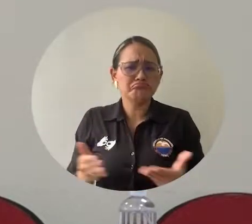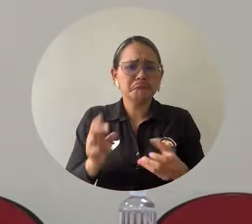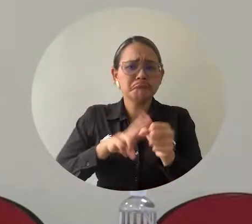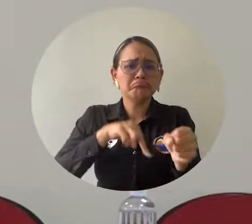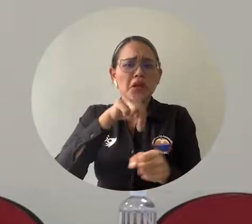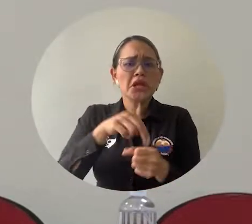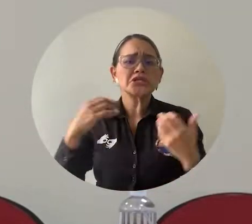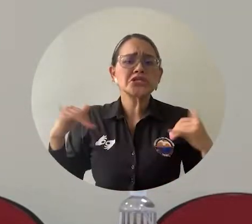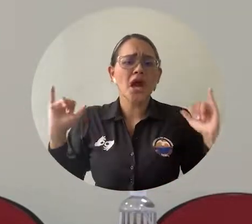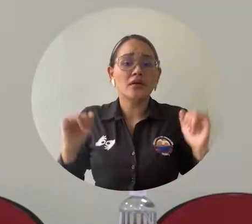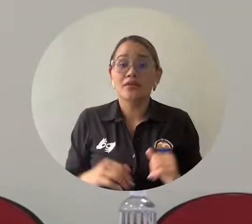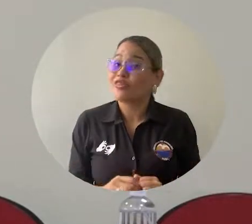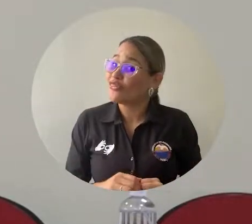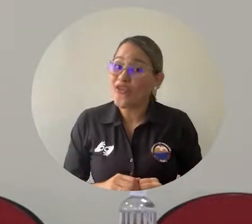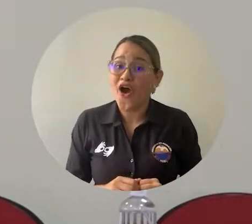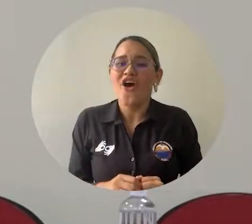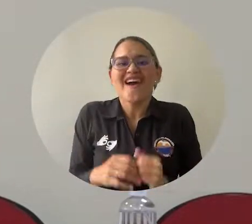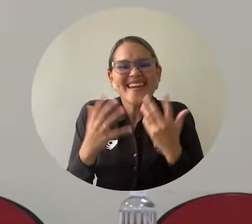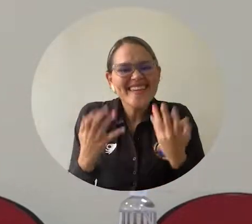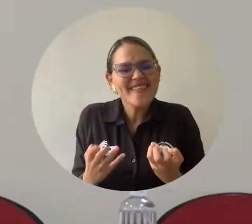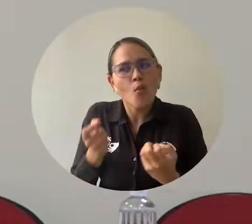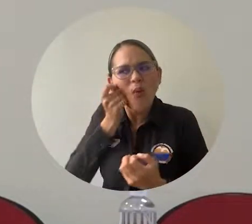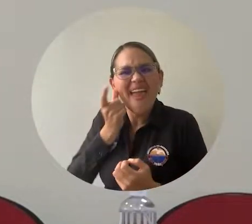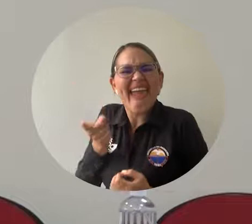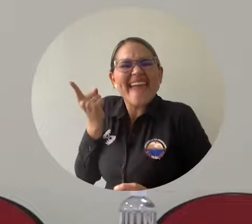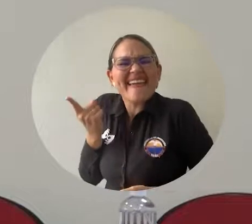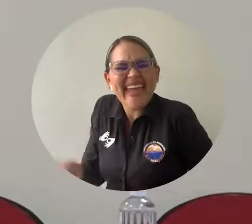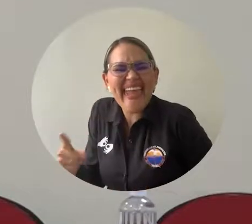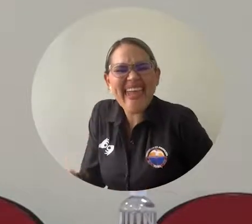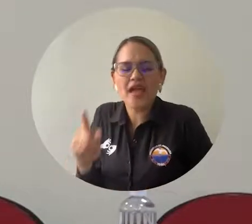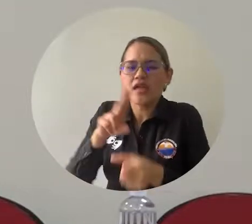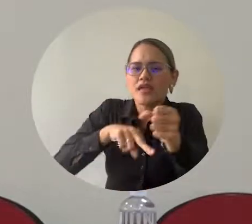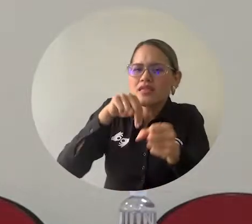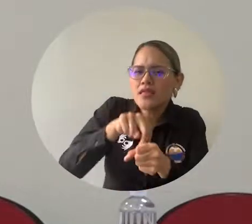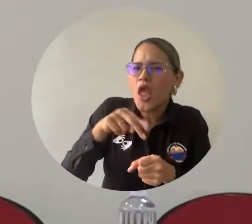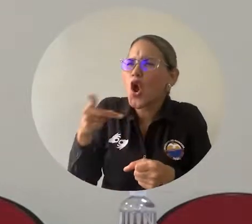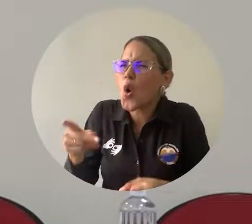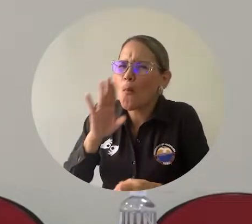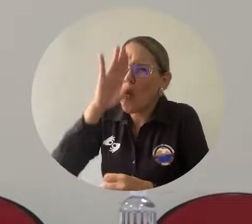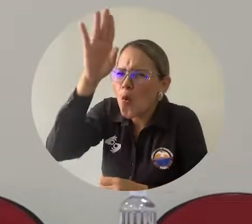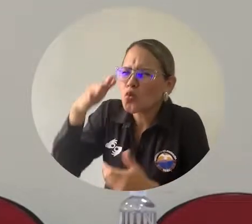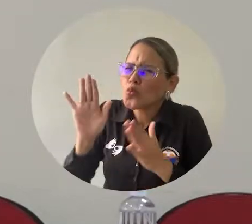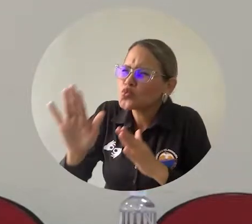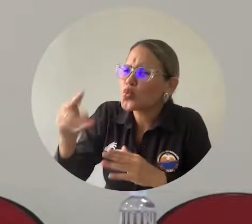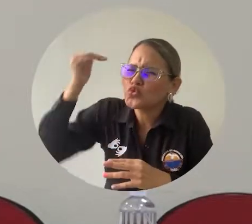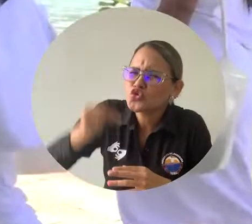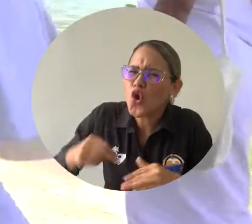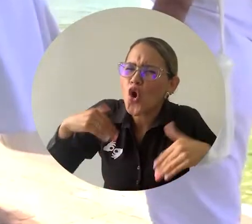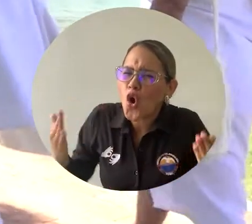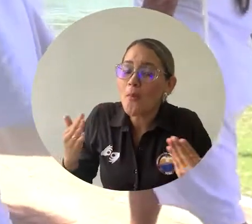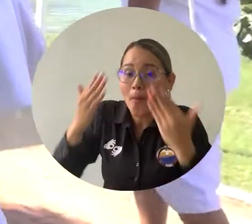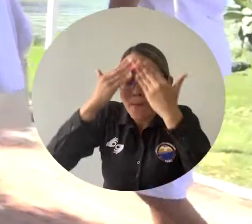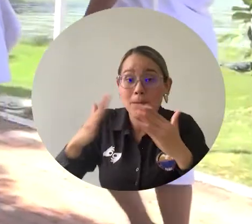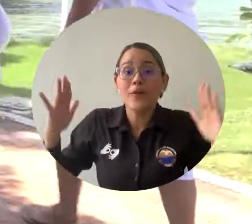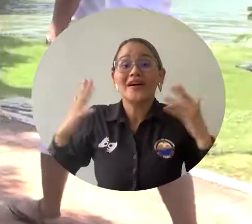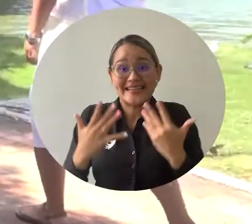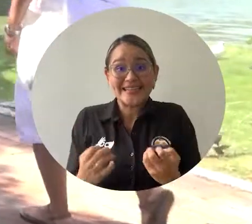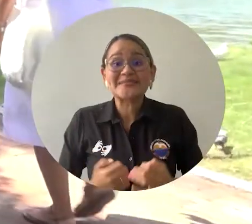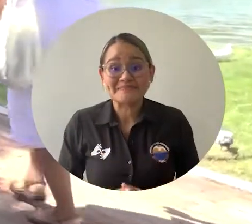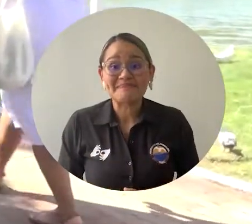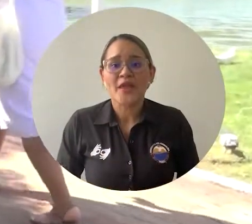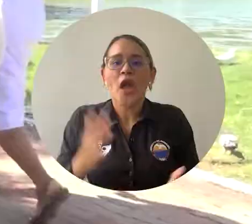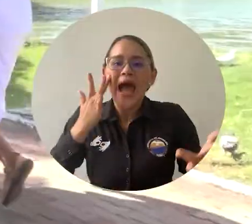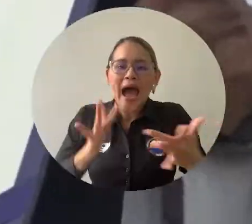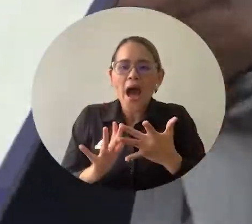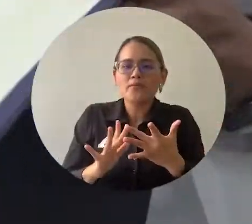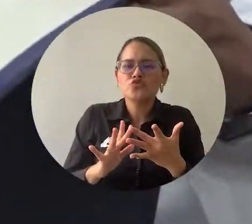entender desde una perspectiva mucho más amplia, su forma de ver el mundo, pero también de aprender de esa forma de ver el mundo. Bajo criterios de equidad